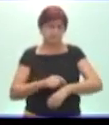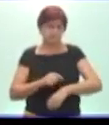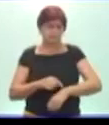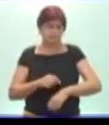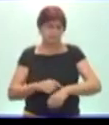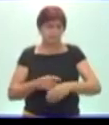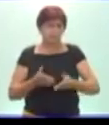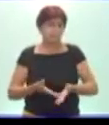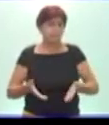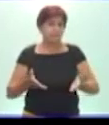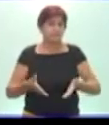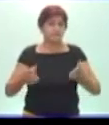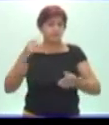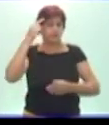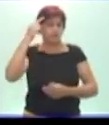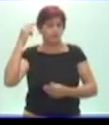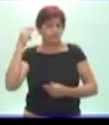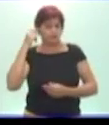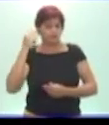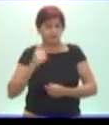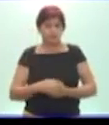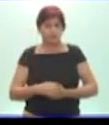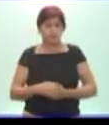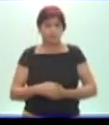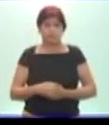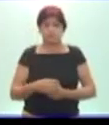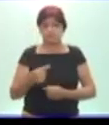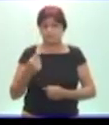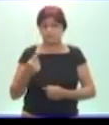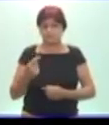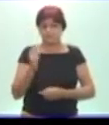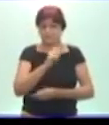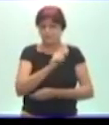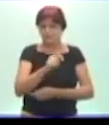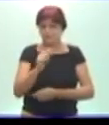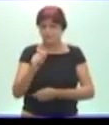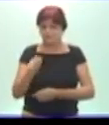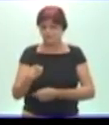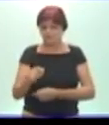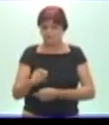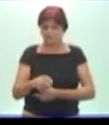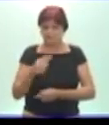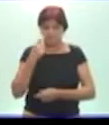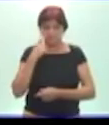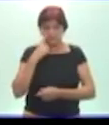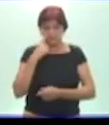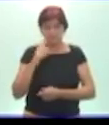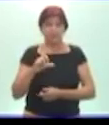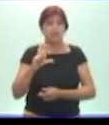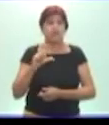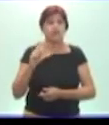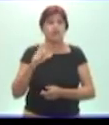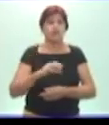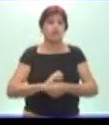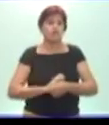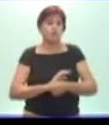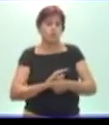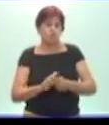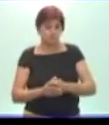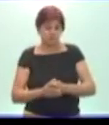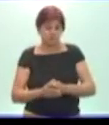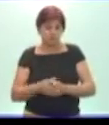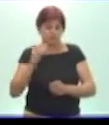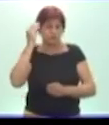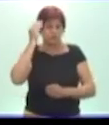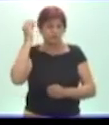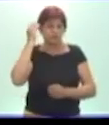desarrollando habilidades lo primero que enseñarle a Pauli que es el coronavirus y creamos este coronavirus para que ella supiera cuál